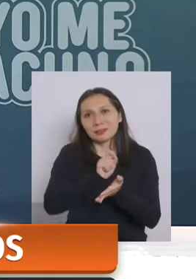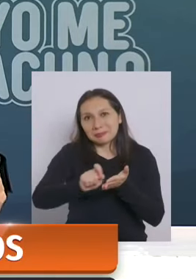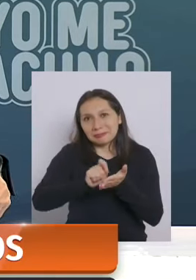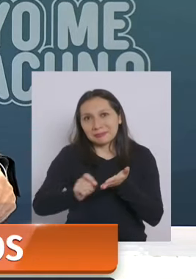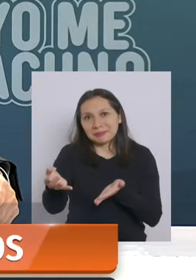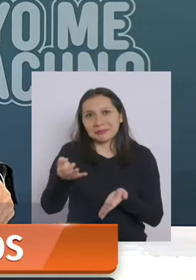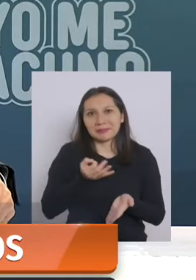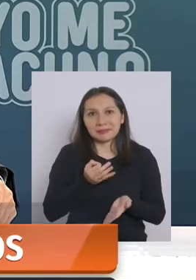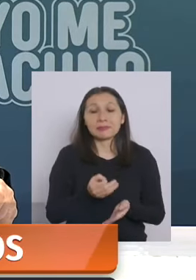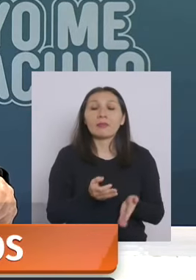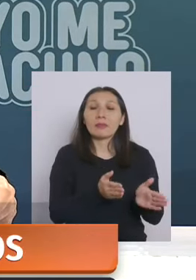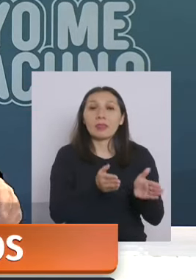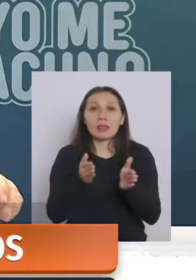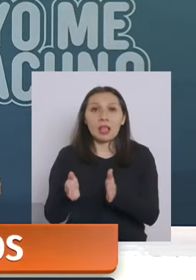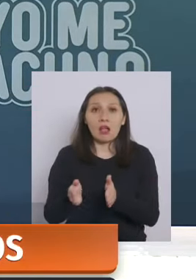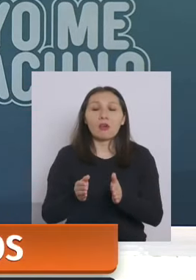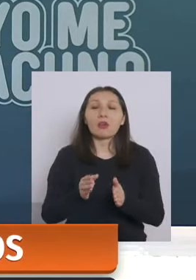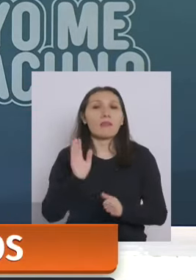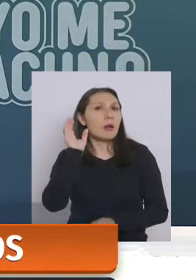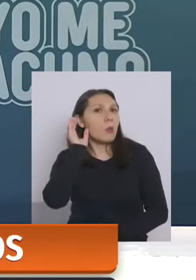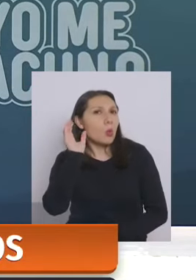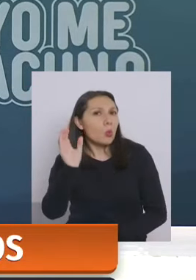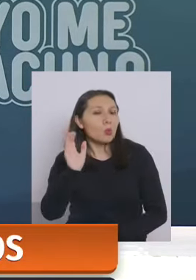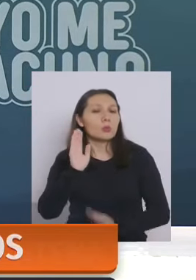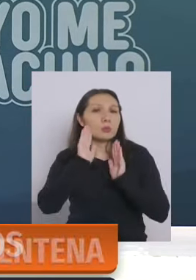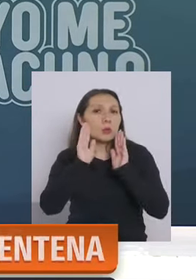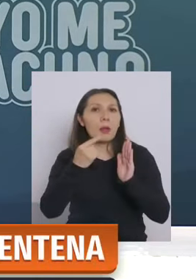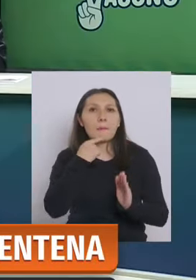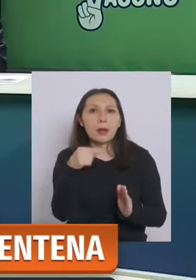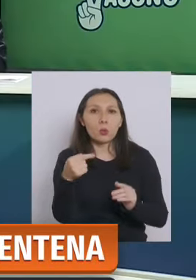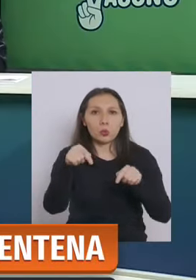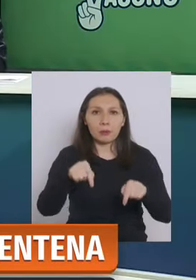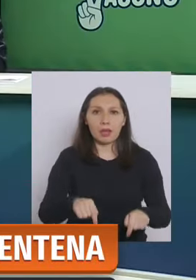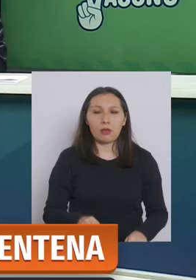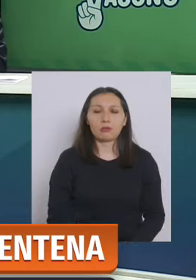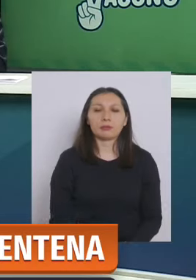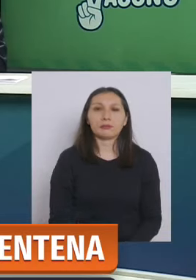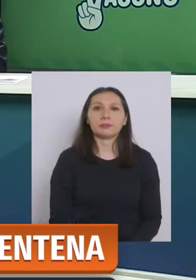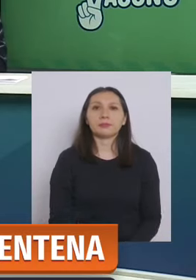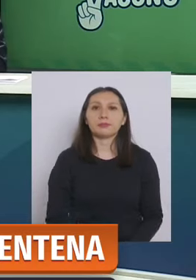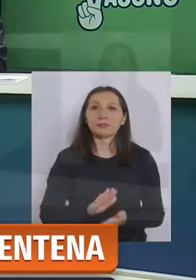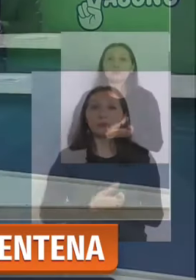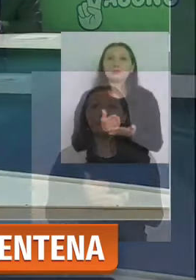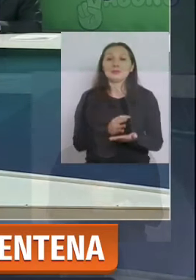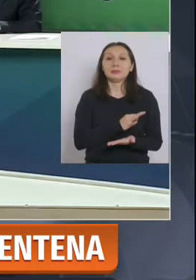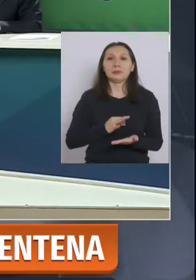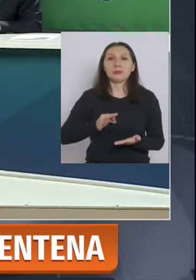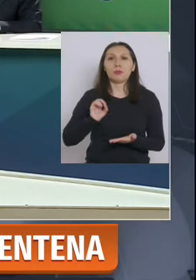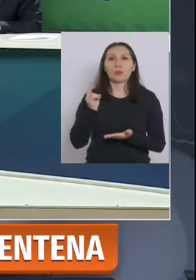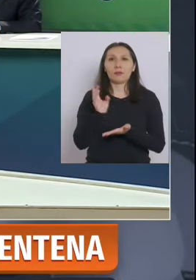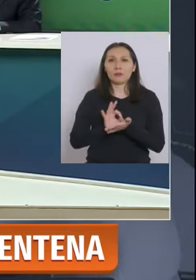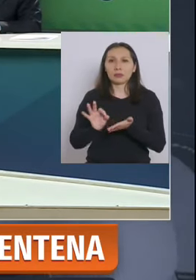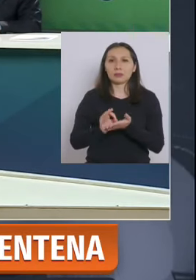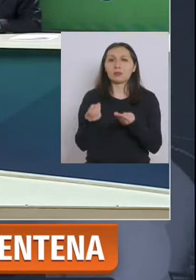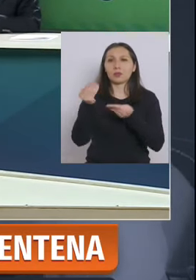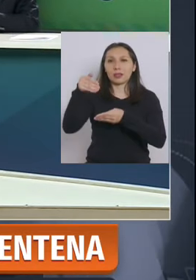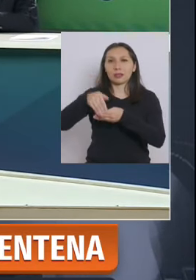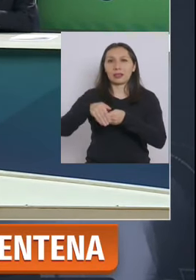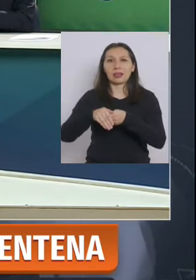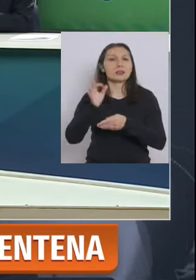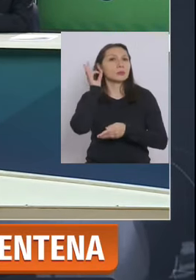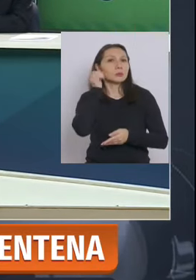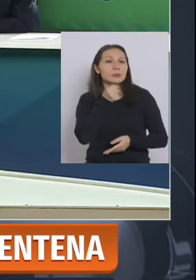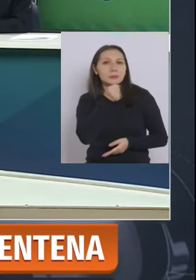a continuación entonces pasamos a escuchar las preguntas del día cómo está ministro subsecretario muy buenas tardes carina